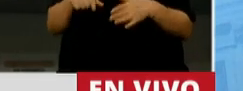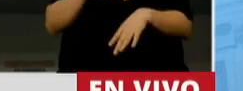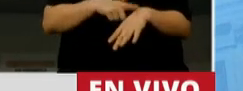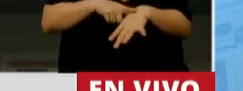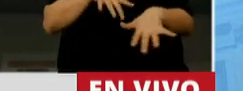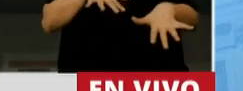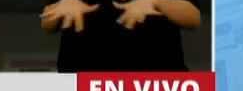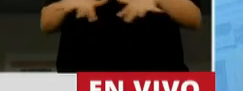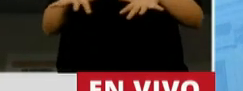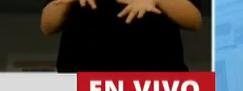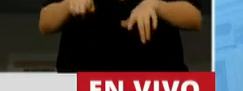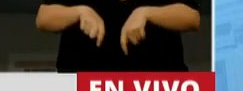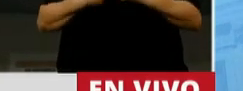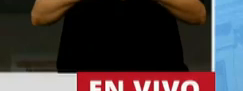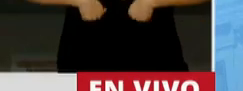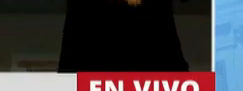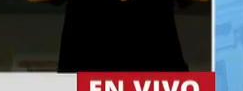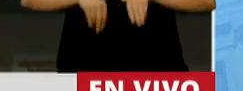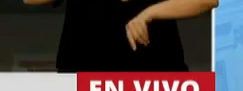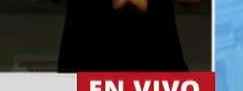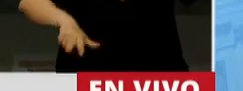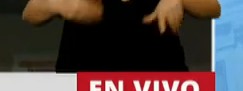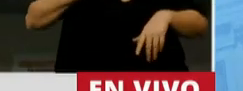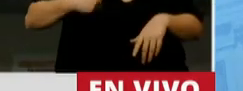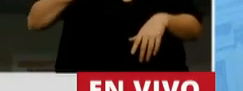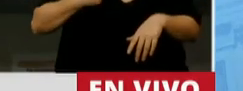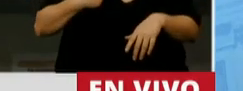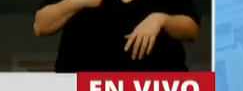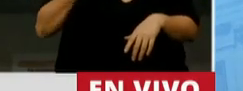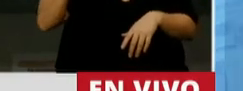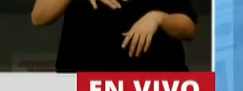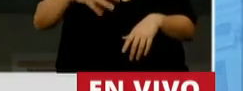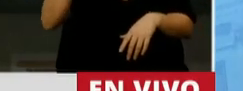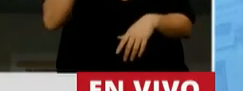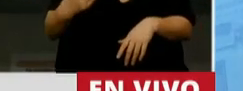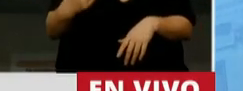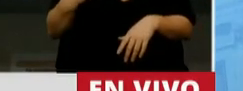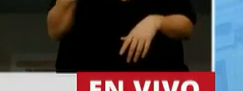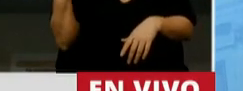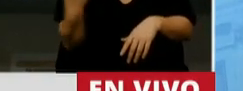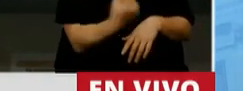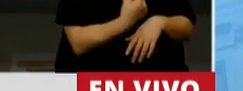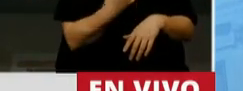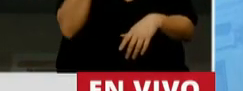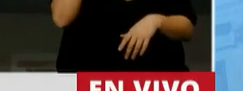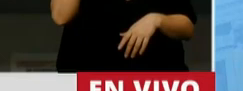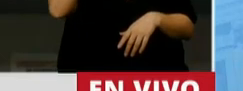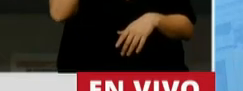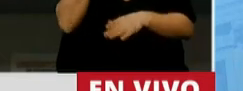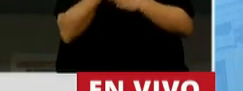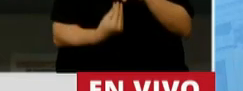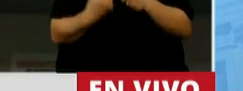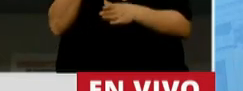crisis que afecta a todos los argentinos. Hay que reconocer cada uno los errores que se